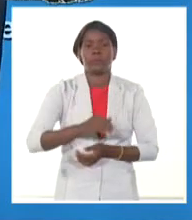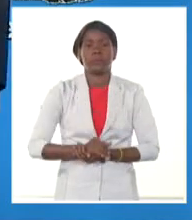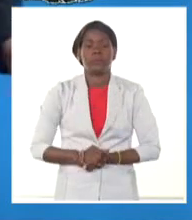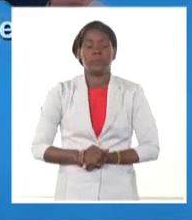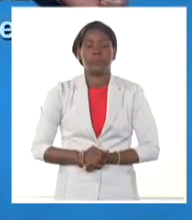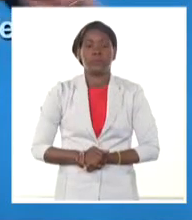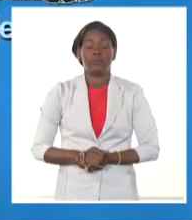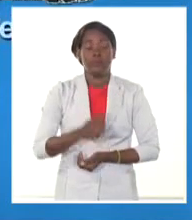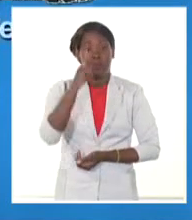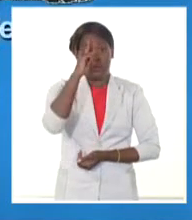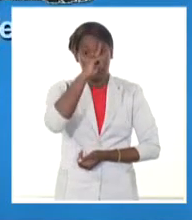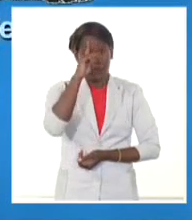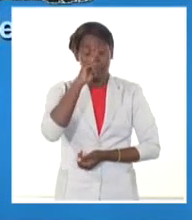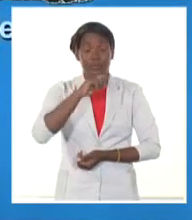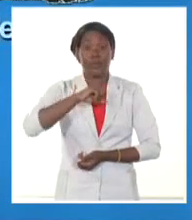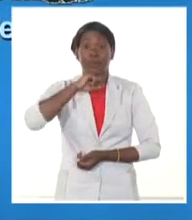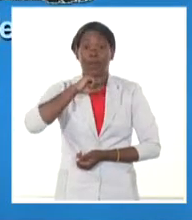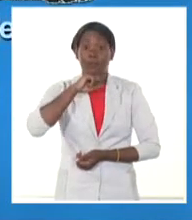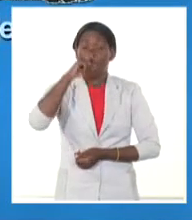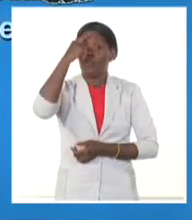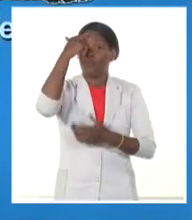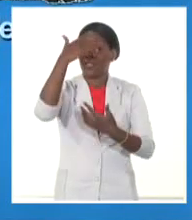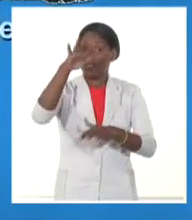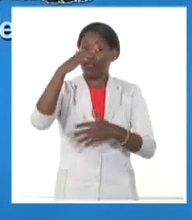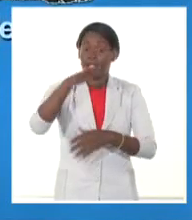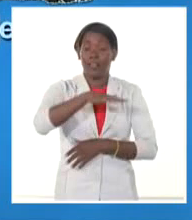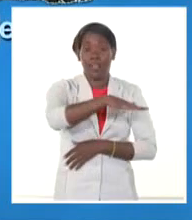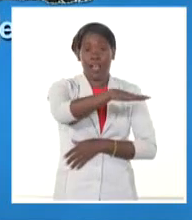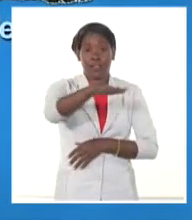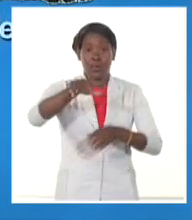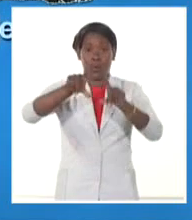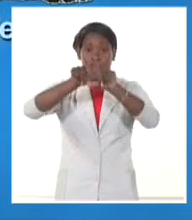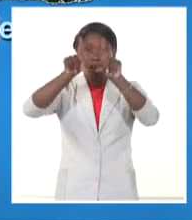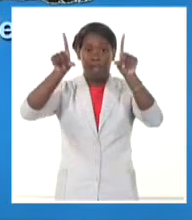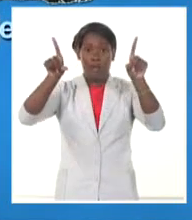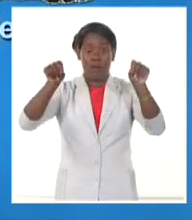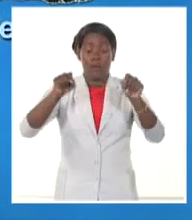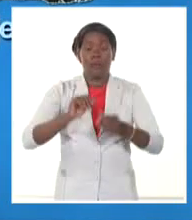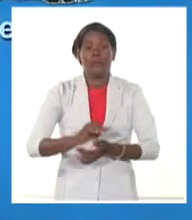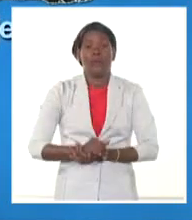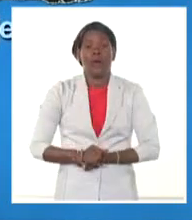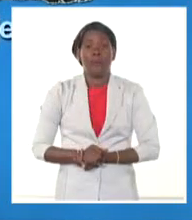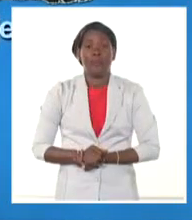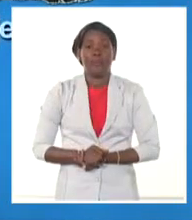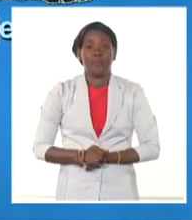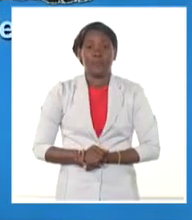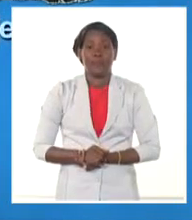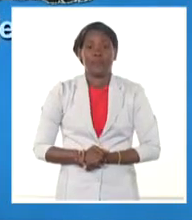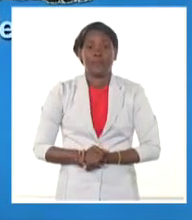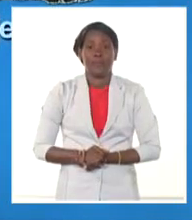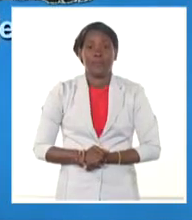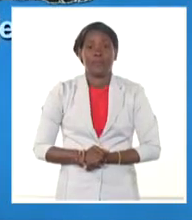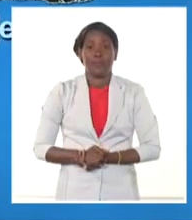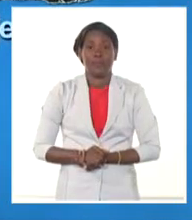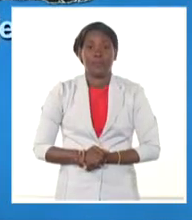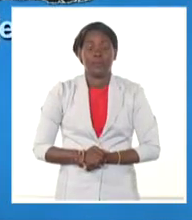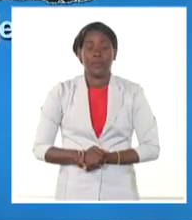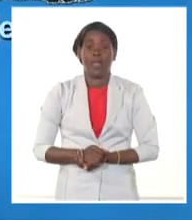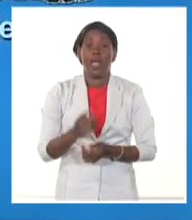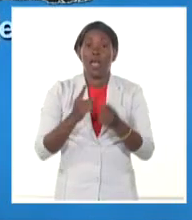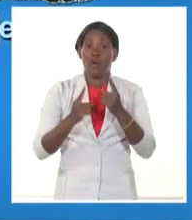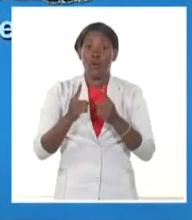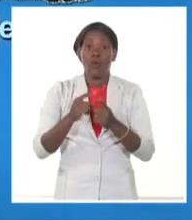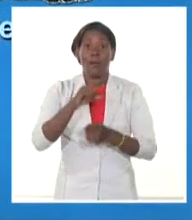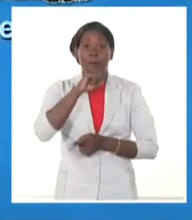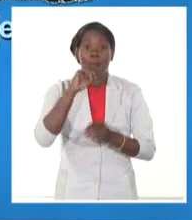amigos, un domingo, Día de las Madres. Felicito a todas las madres de nuestro país y aquellas que también serán futuras madres